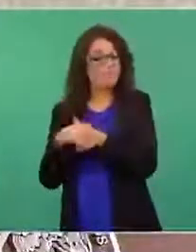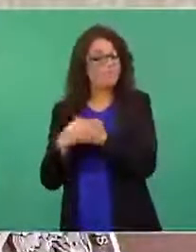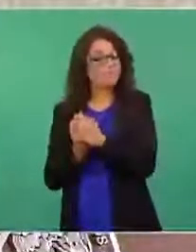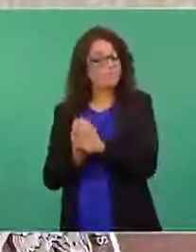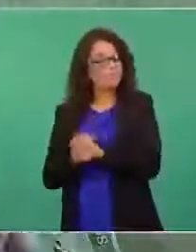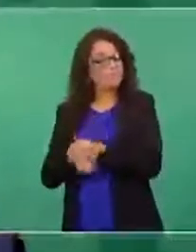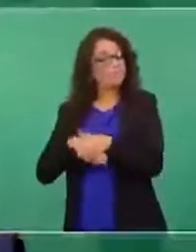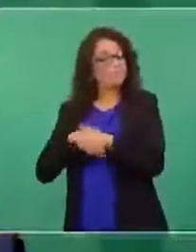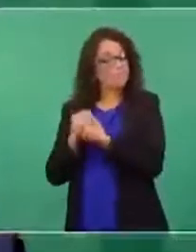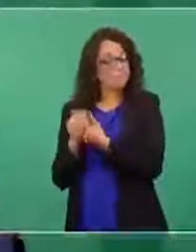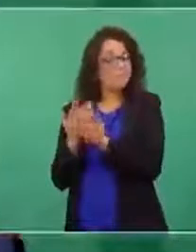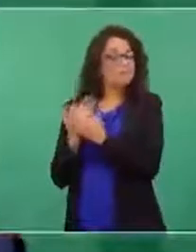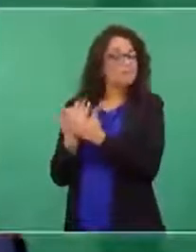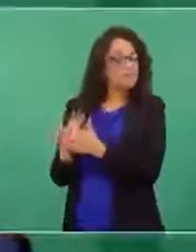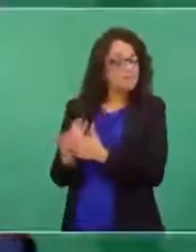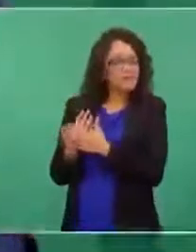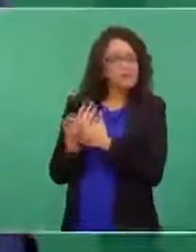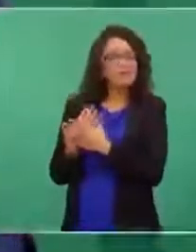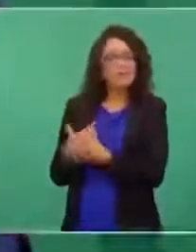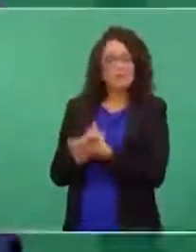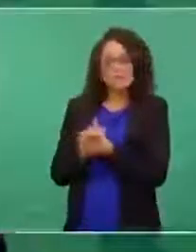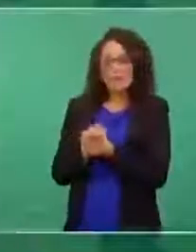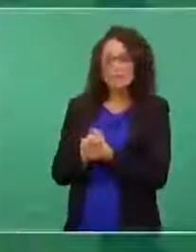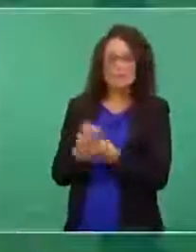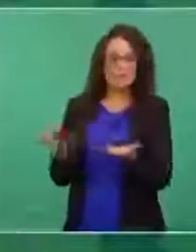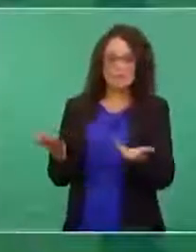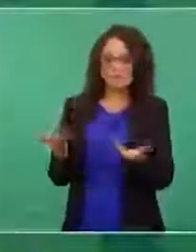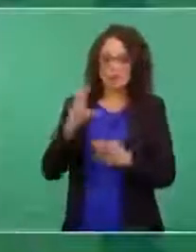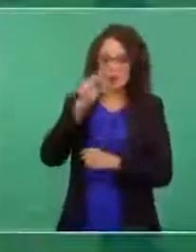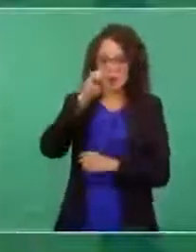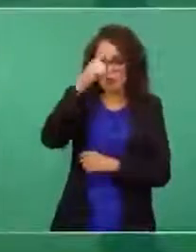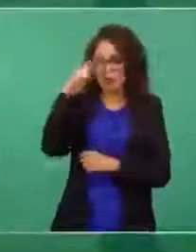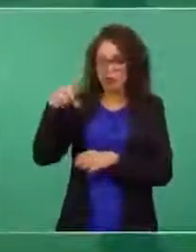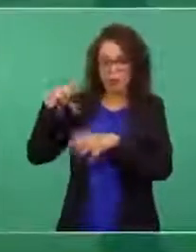que se apoderen del litio,